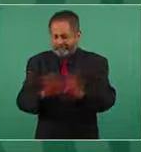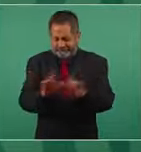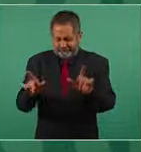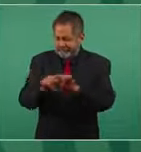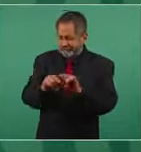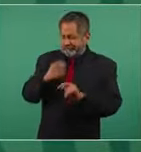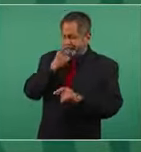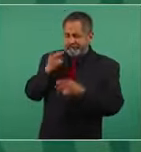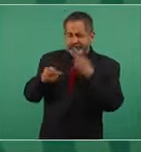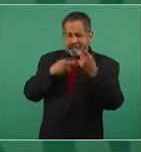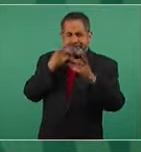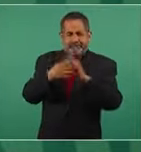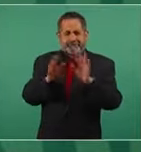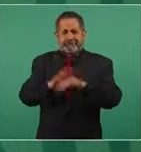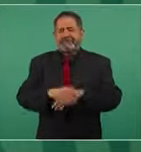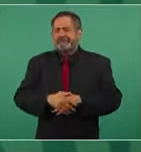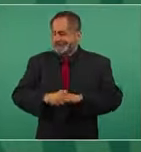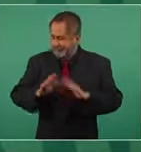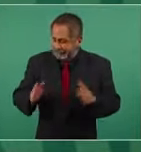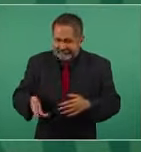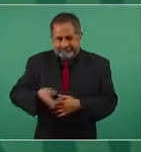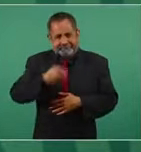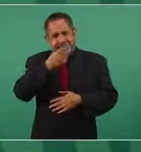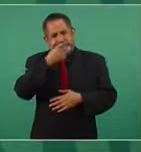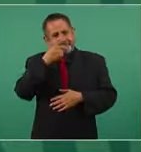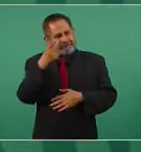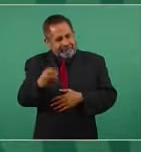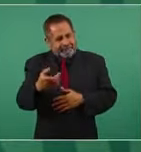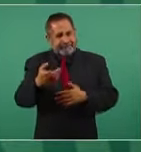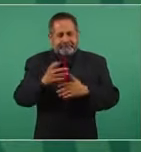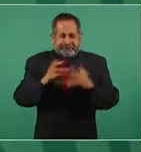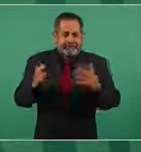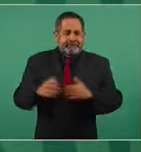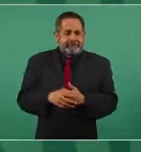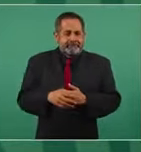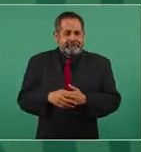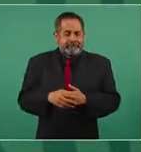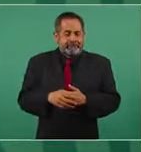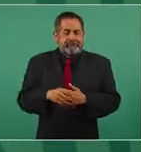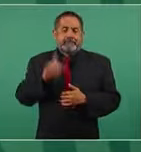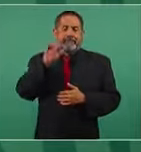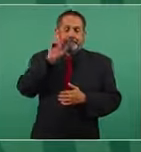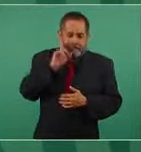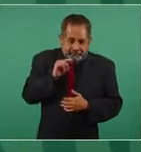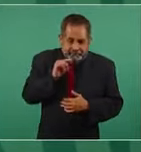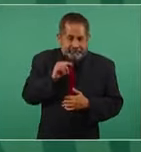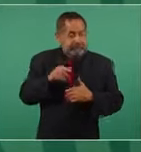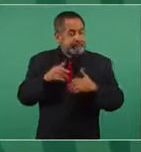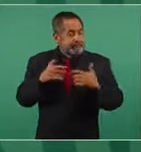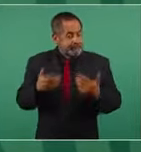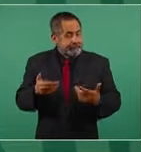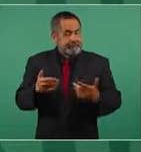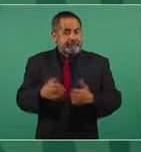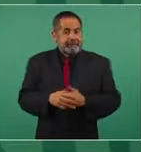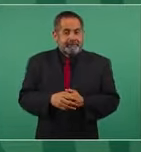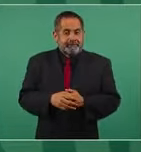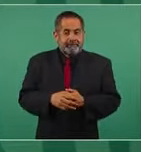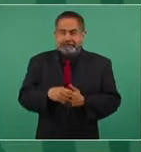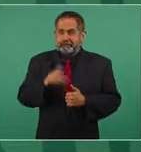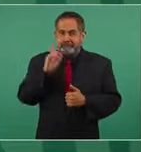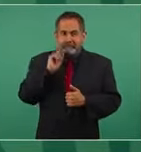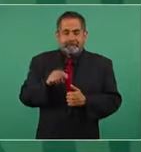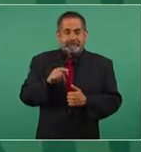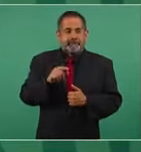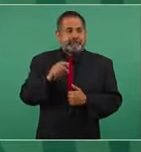absolutamente. Ya les dije, porque vamos a estar también mañana y el